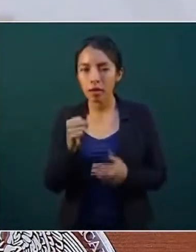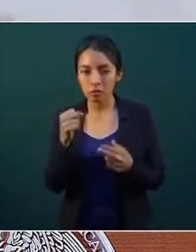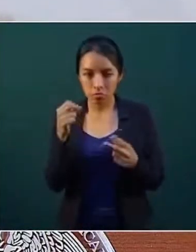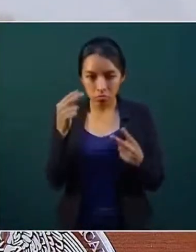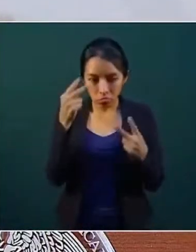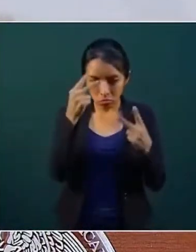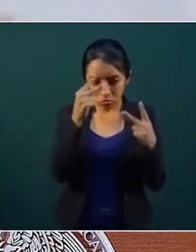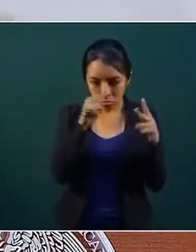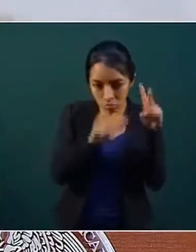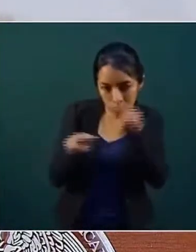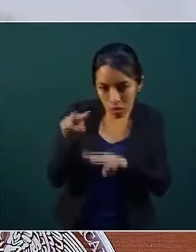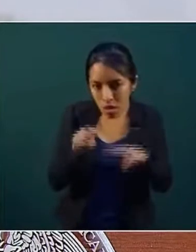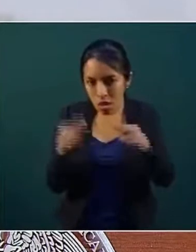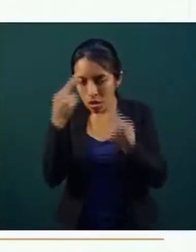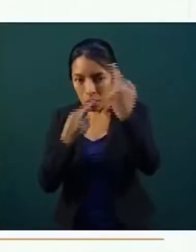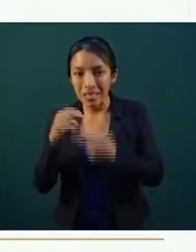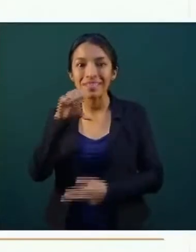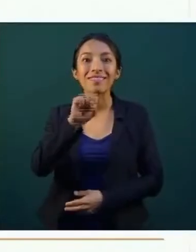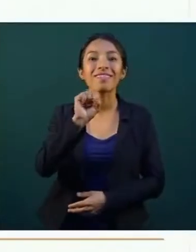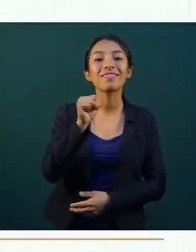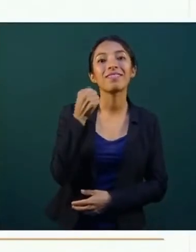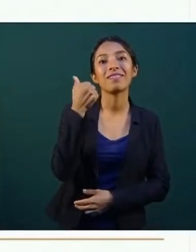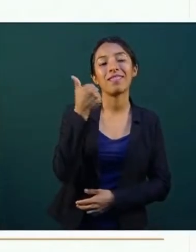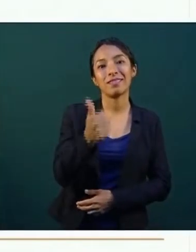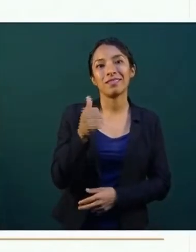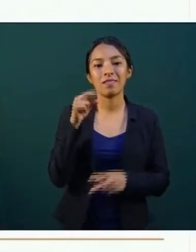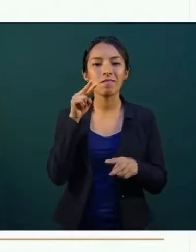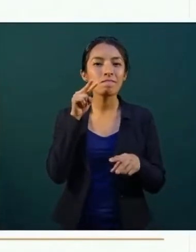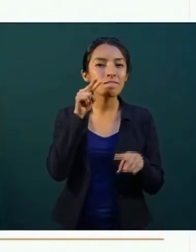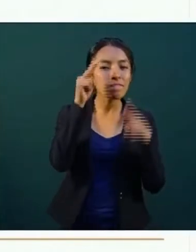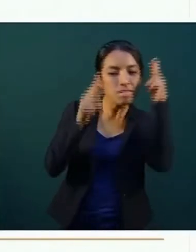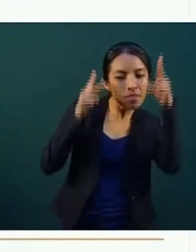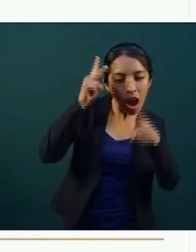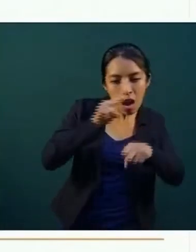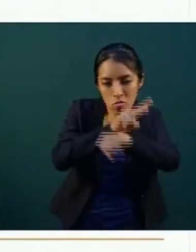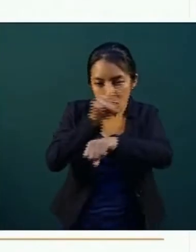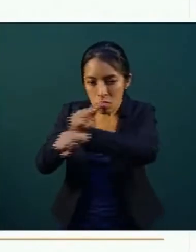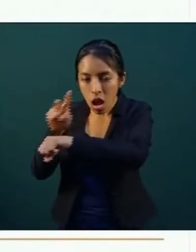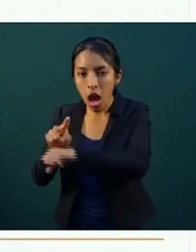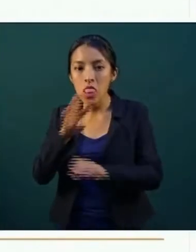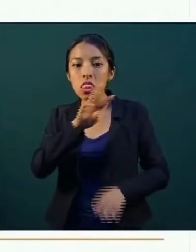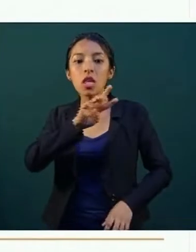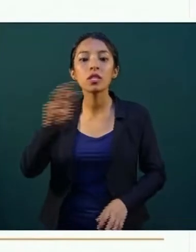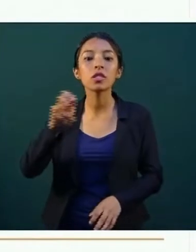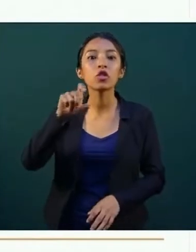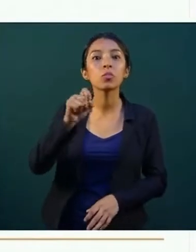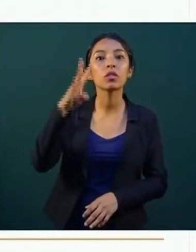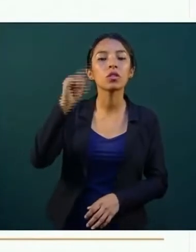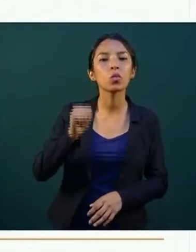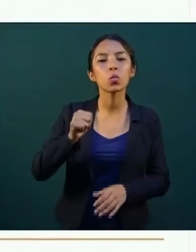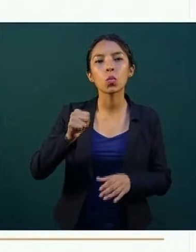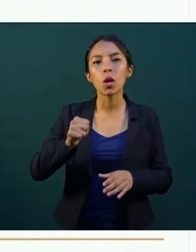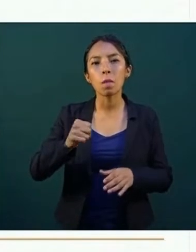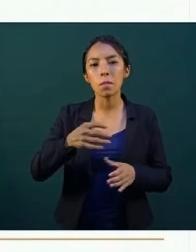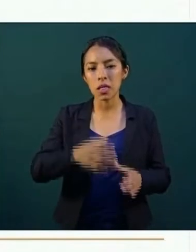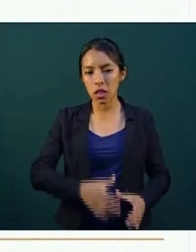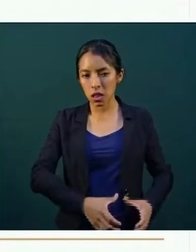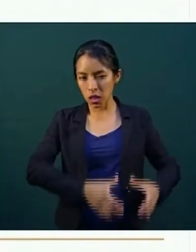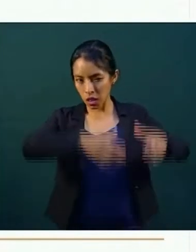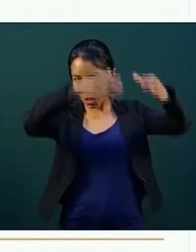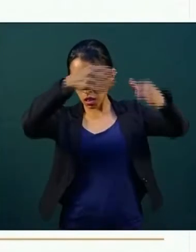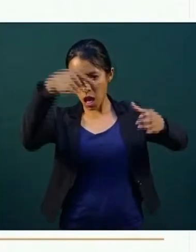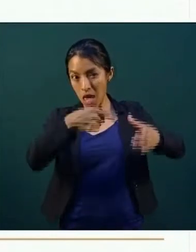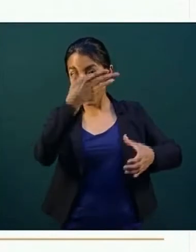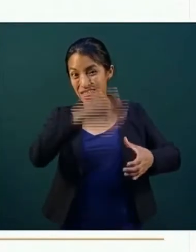se realizaron 66 visitas, se verificaron 329 cilindros, resaltando que el 10